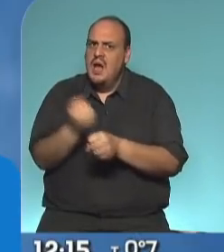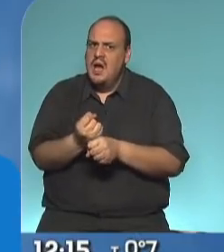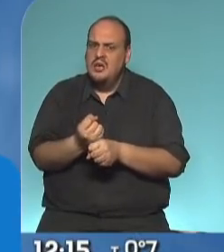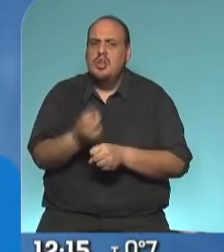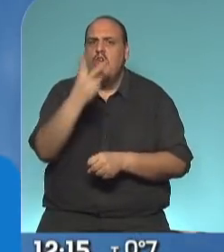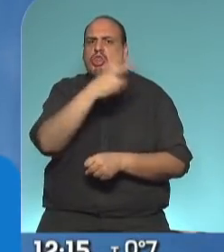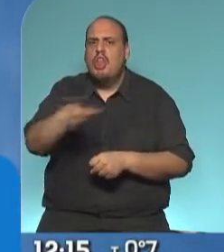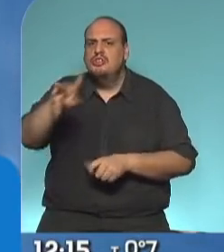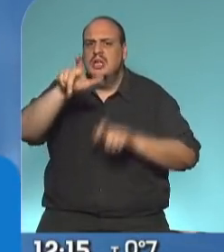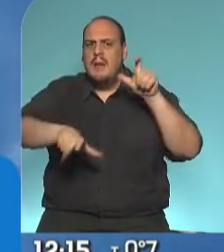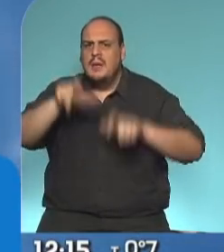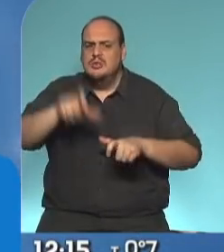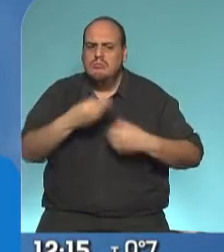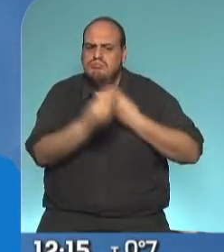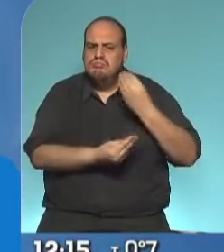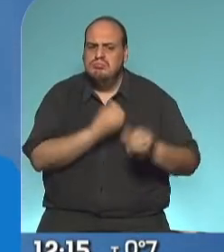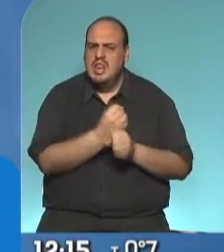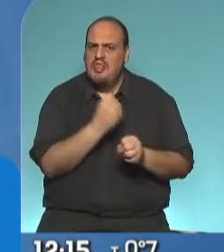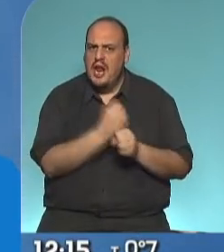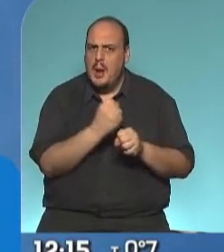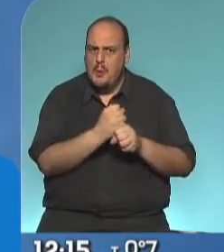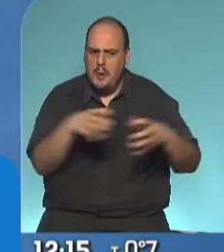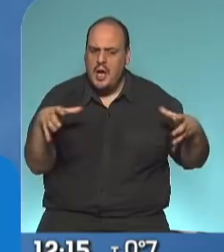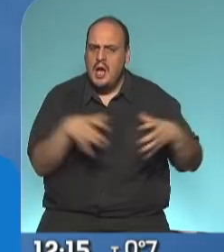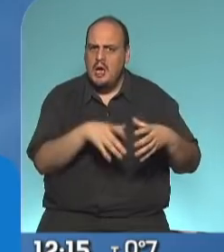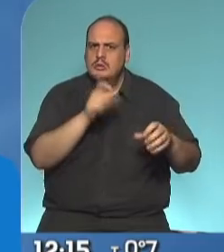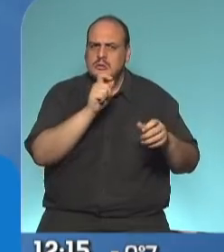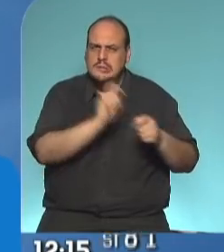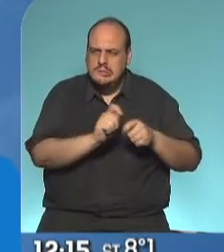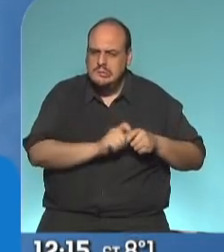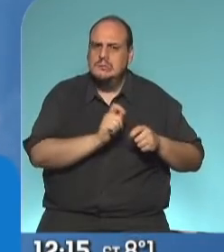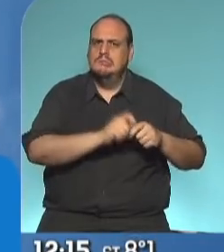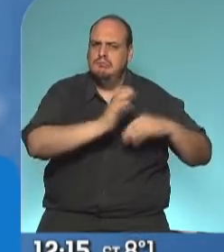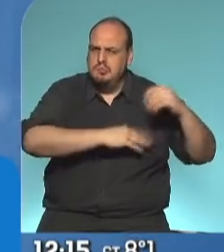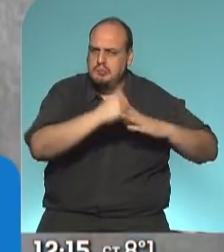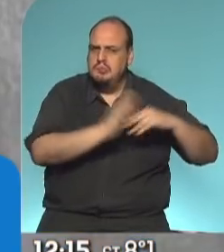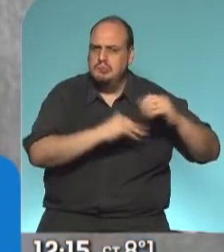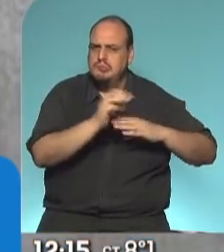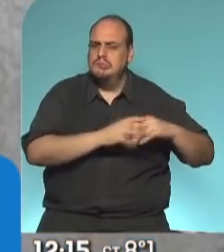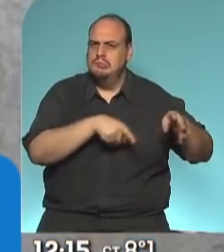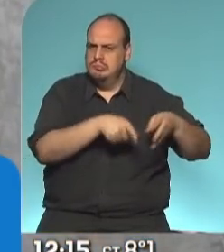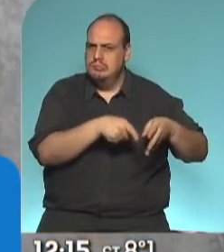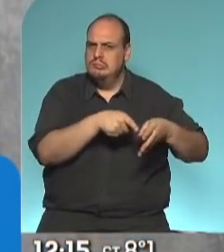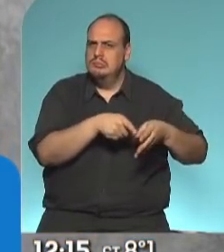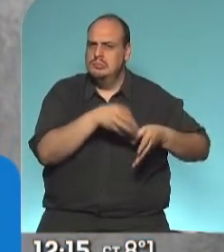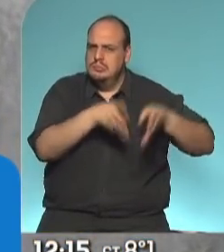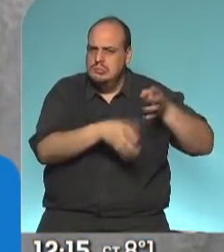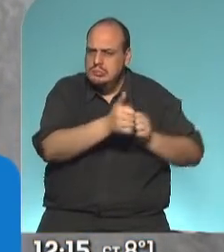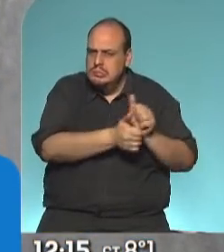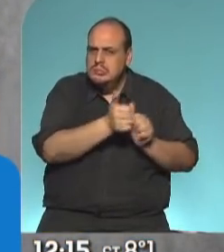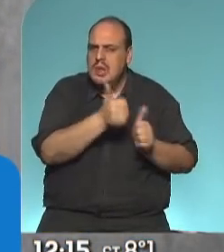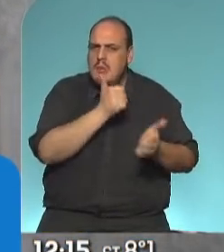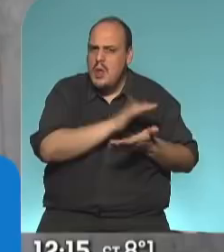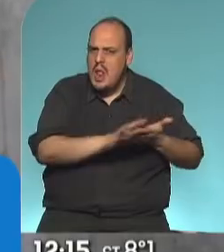Más de 200 personas trabajan y vienen trabajando hace tiempo en esta gran obra que nos va a